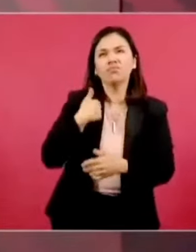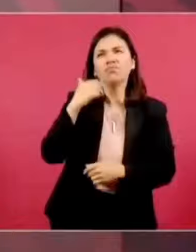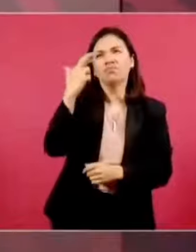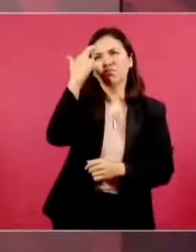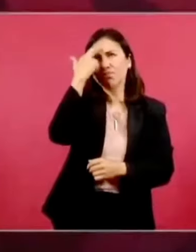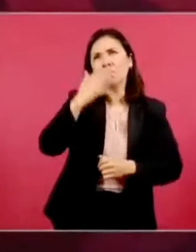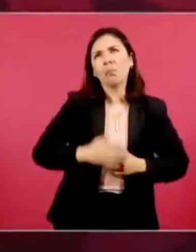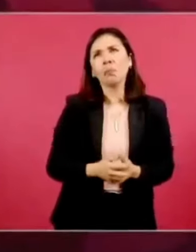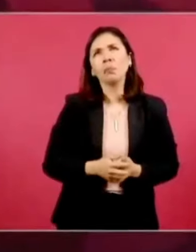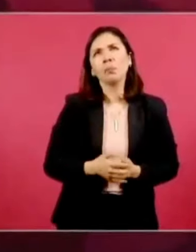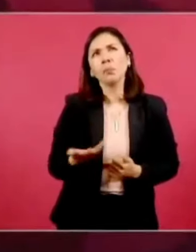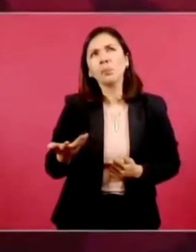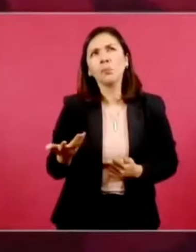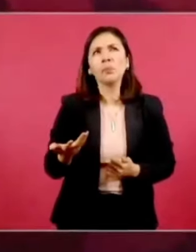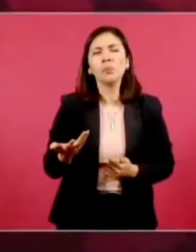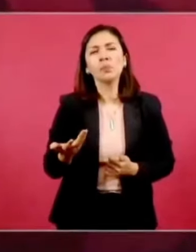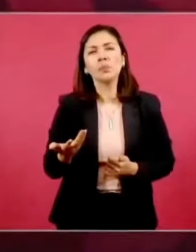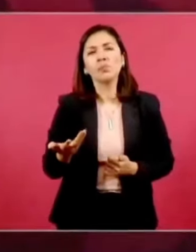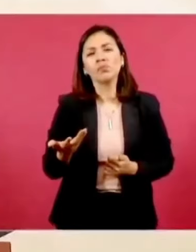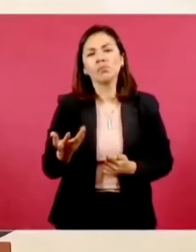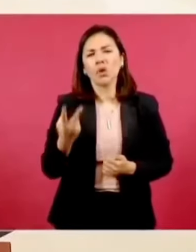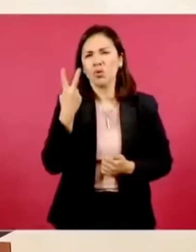veces.